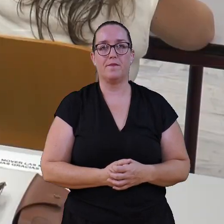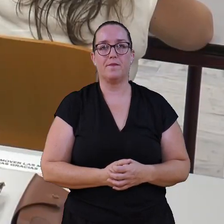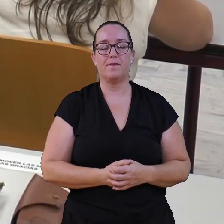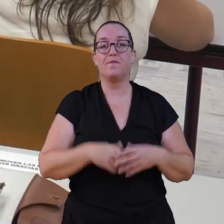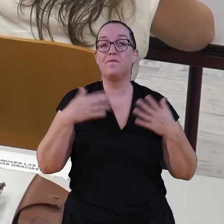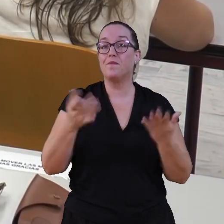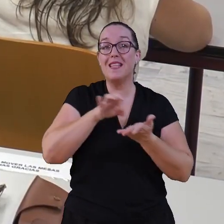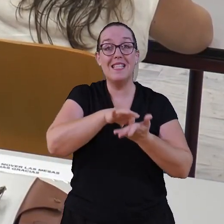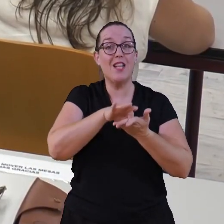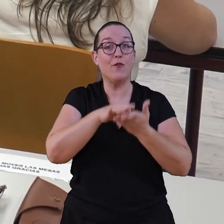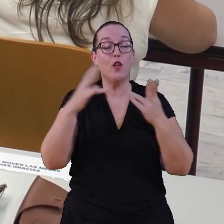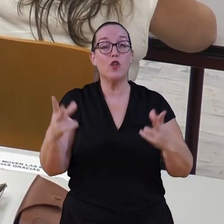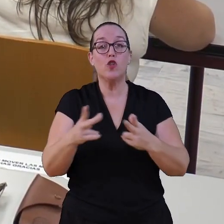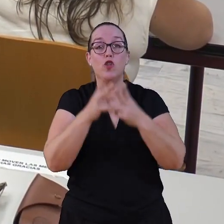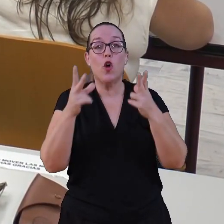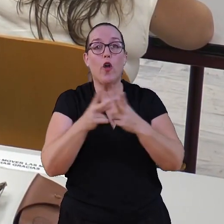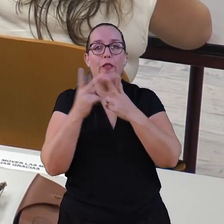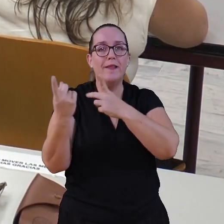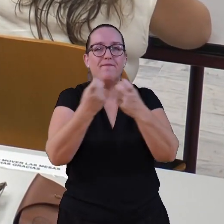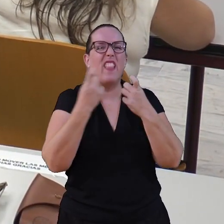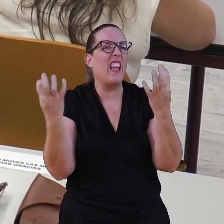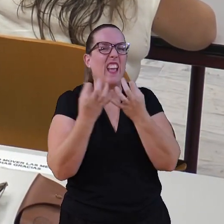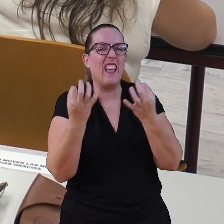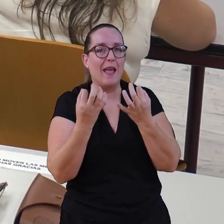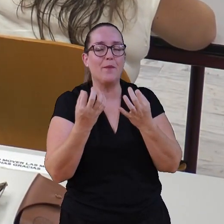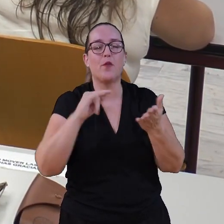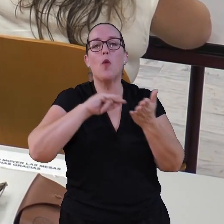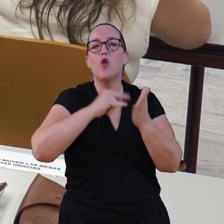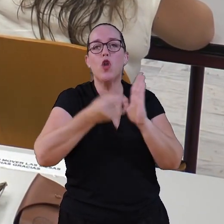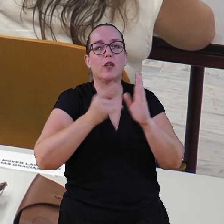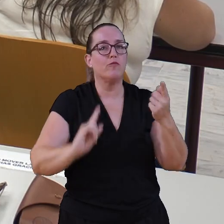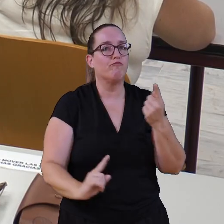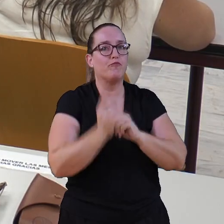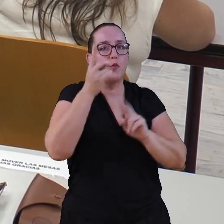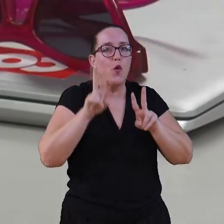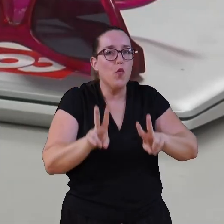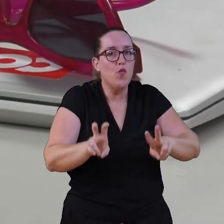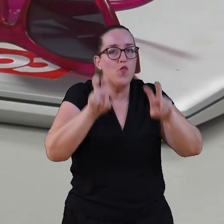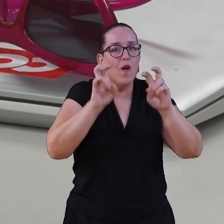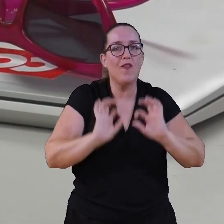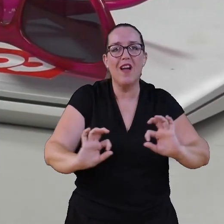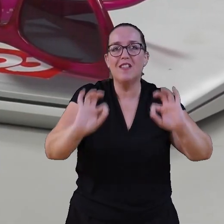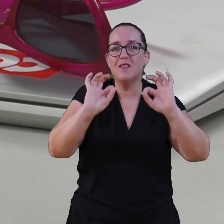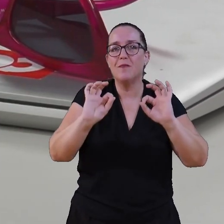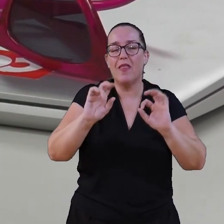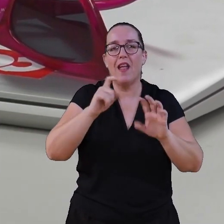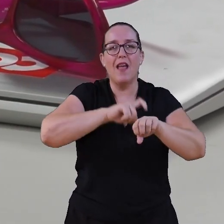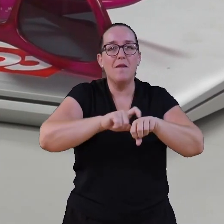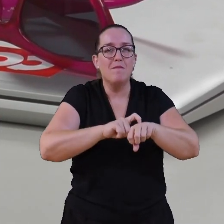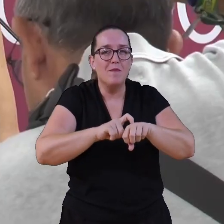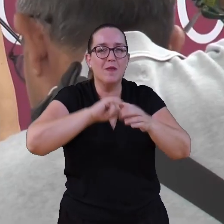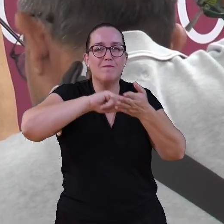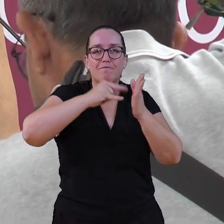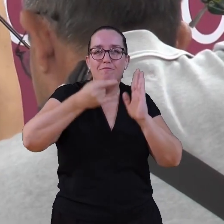Lo que Servicios Sociales está buscando es sobre todo proyectos con carácter innovador, es decir, que aporten nuevas ideas, métodos y